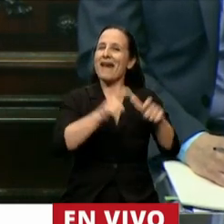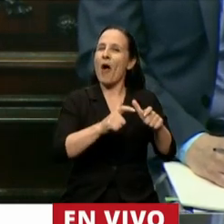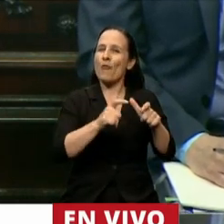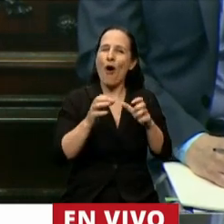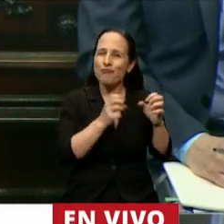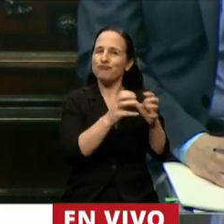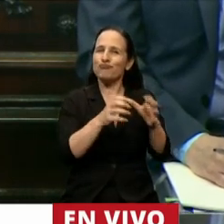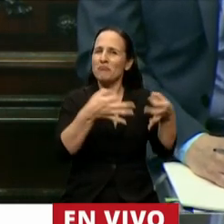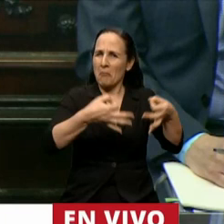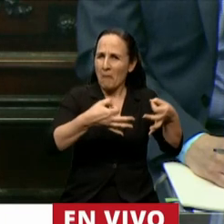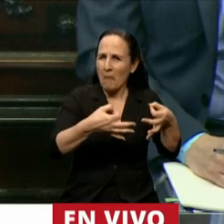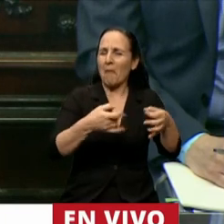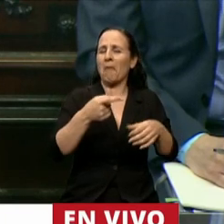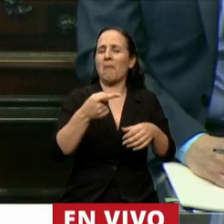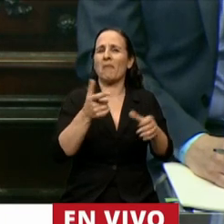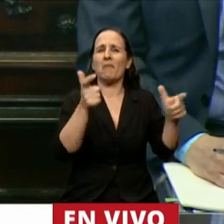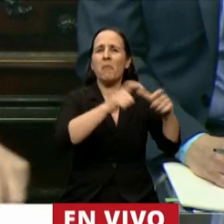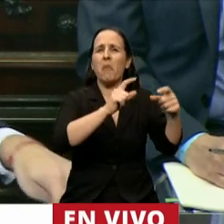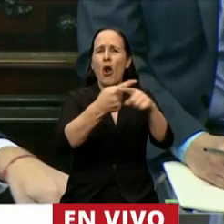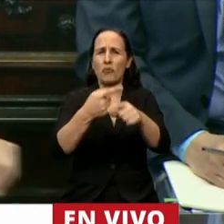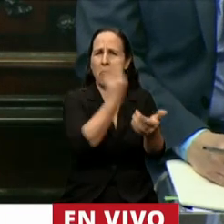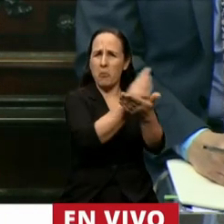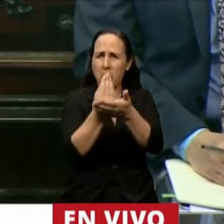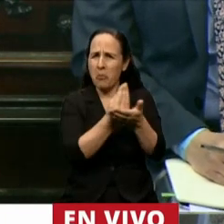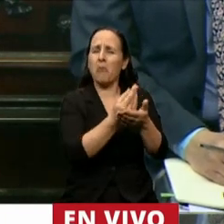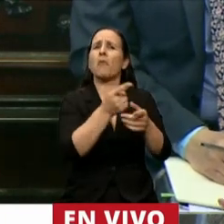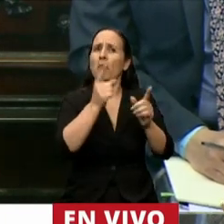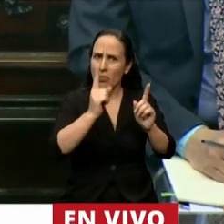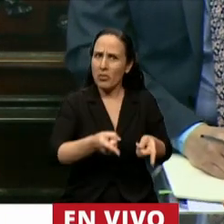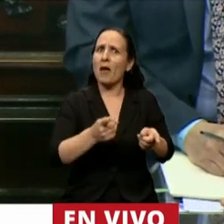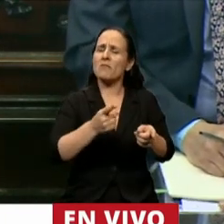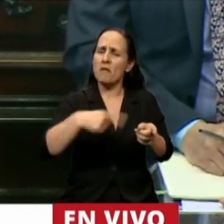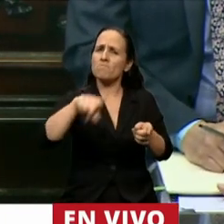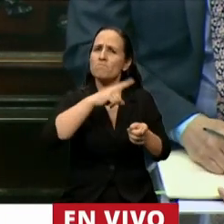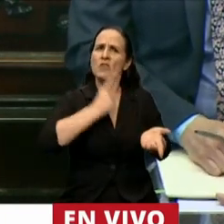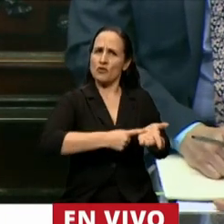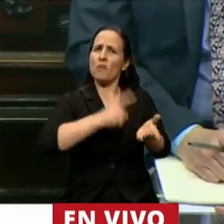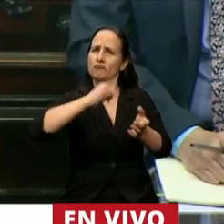con presidentes de bloque que también acompañaron esta decisión.